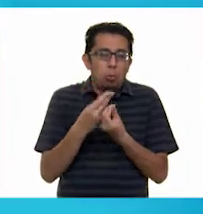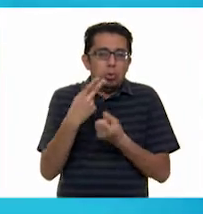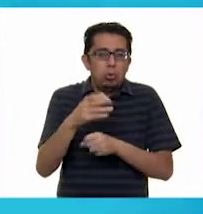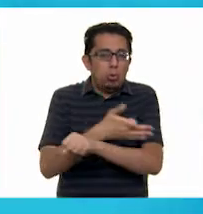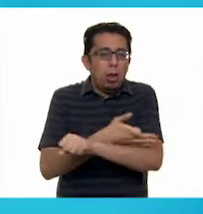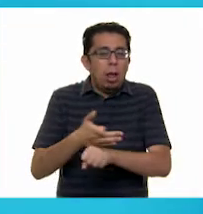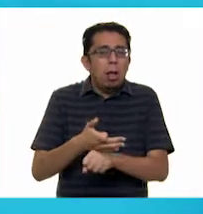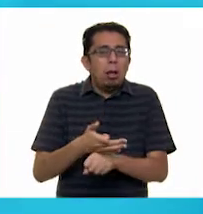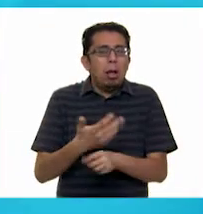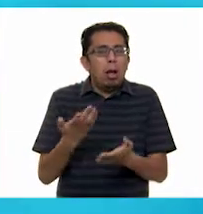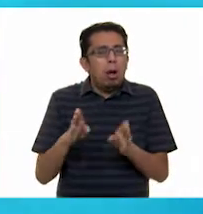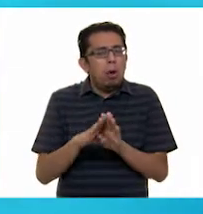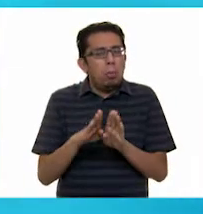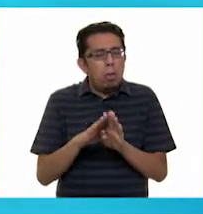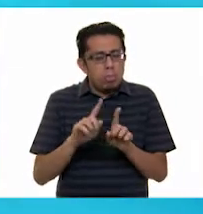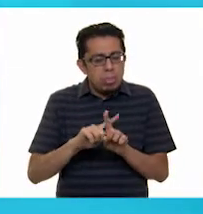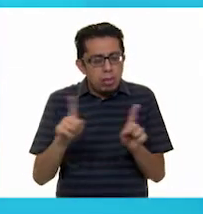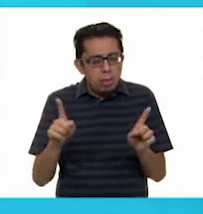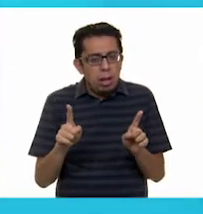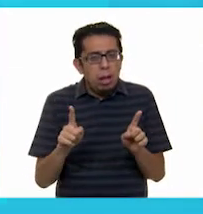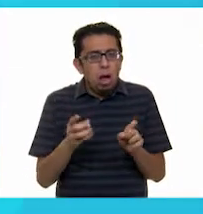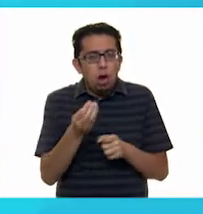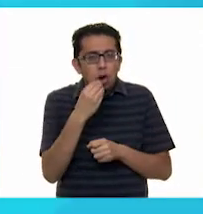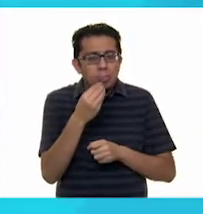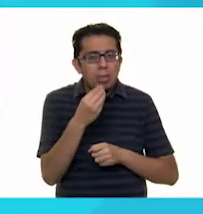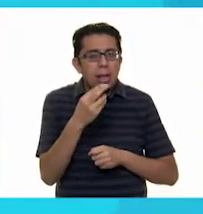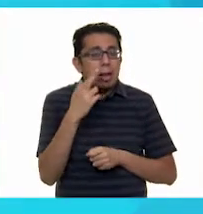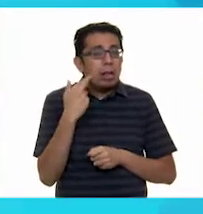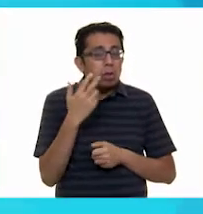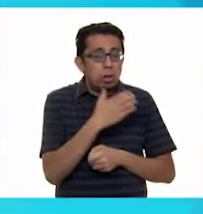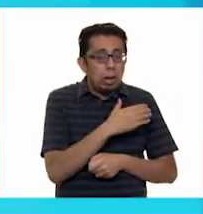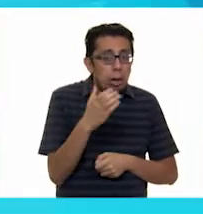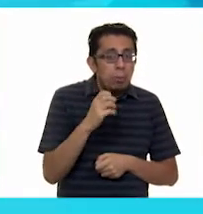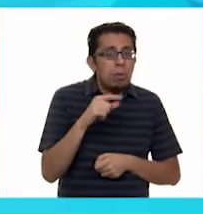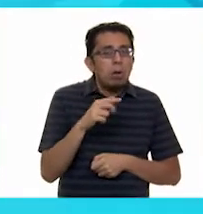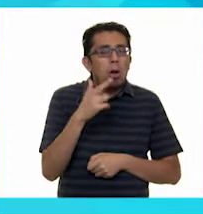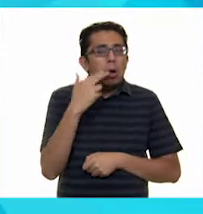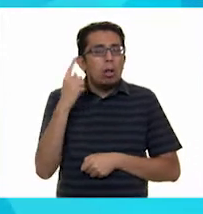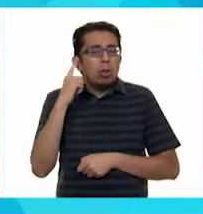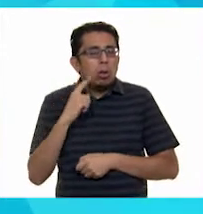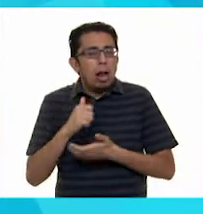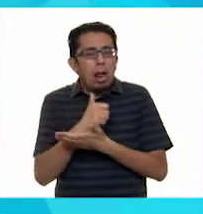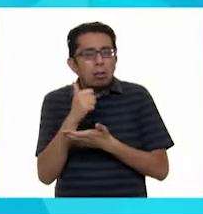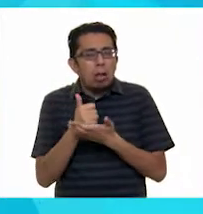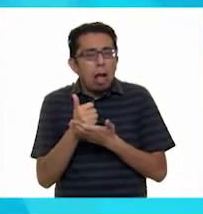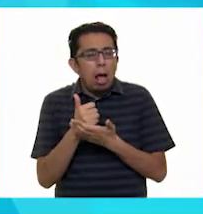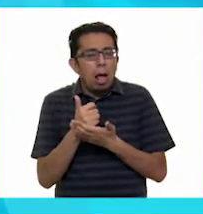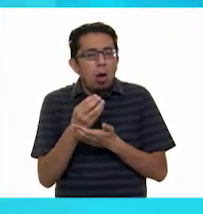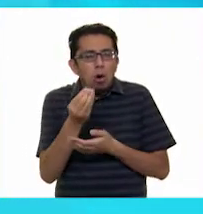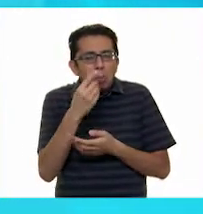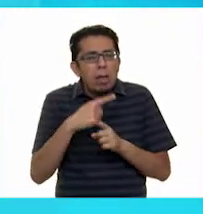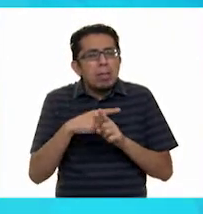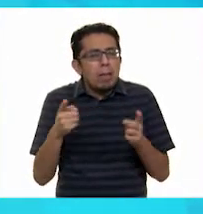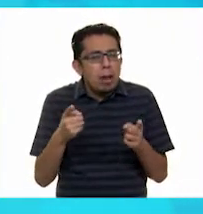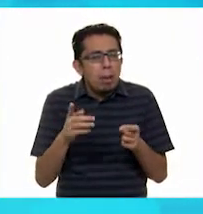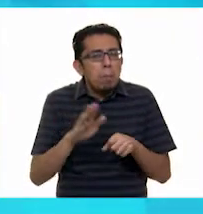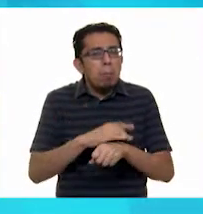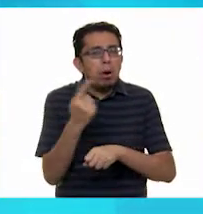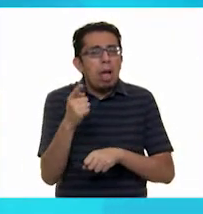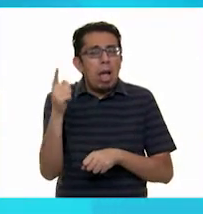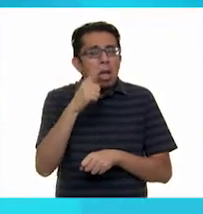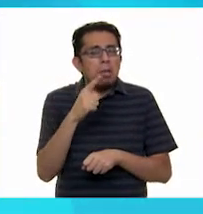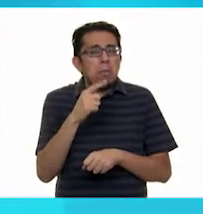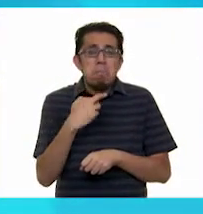Sí. ¿Cuál es la diferencia entre la comida del ratón de campo y la ratona de la ciudad? Bien. ¿Por qué decidieron volver al campo?